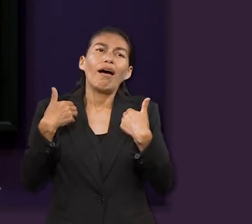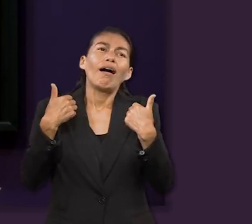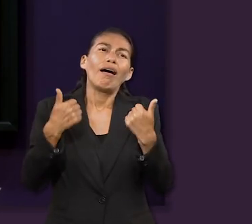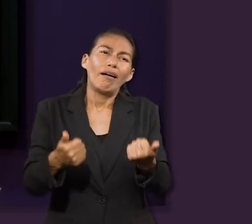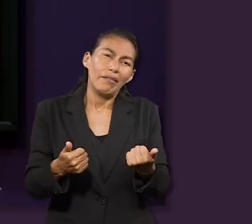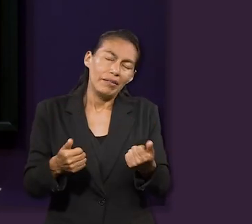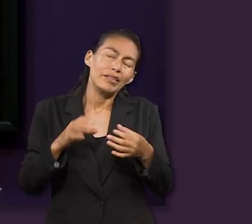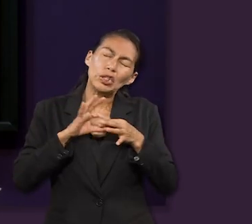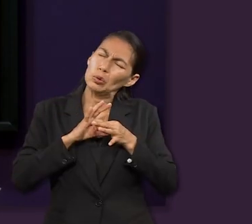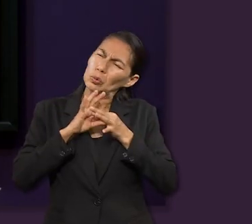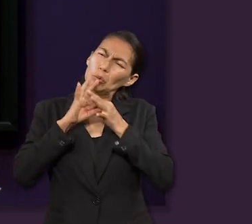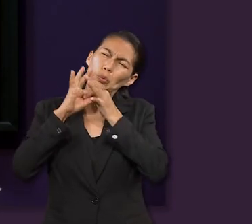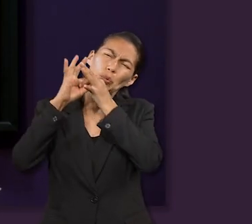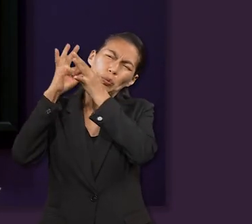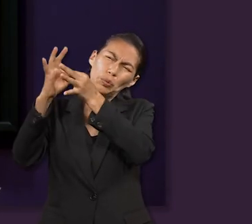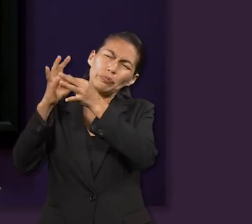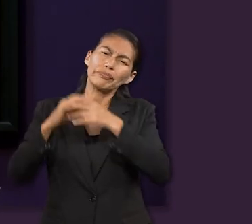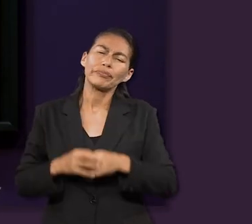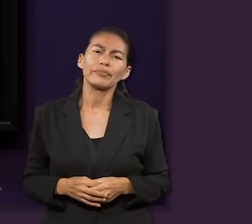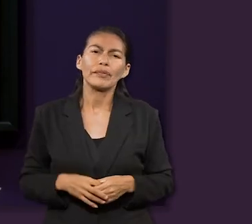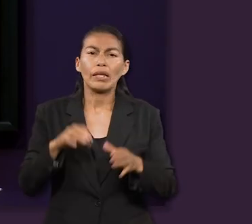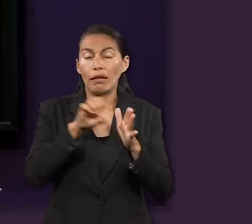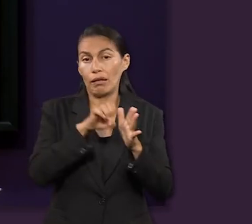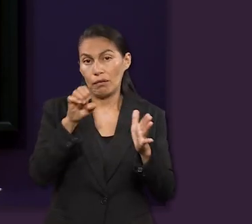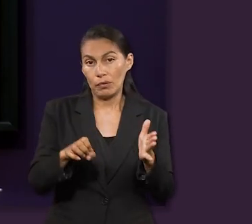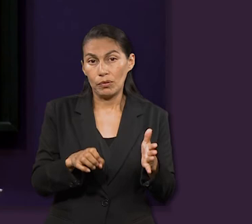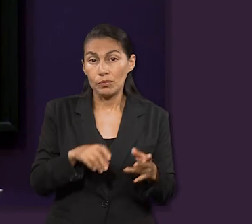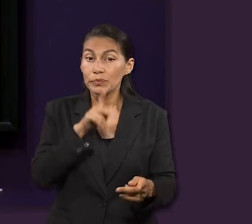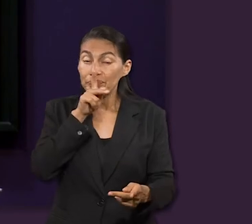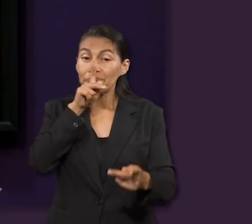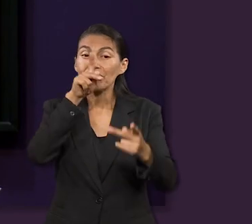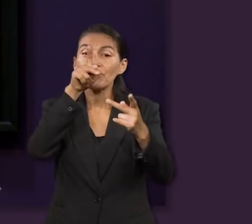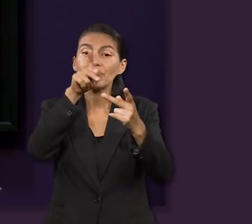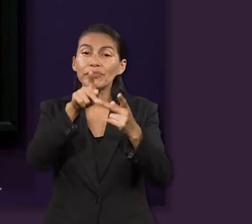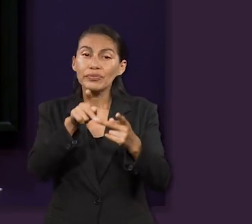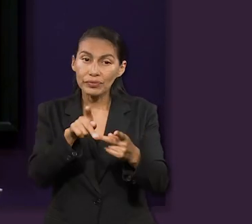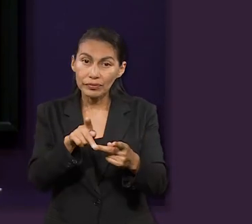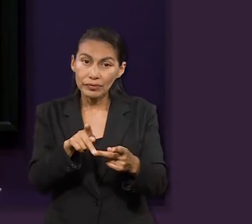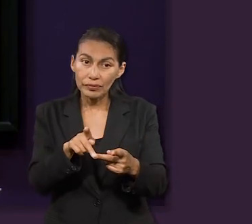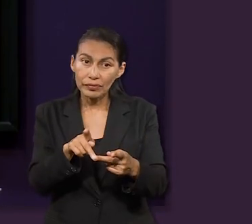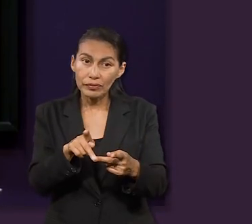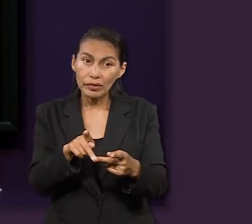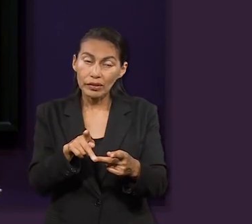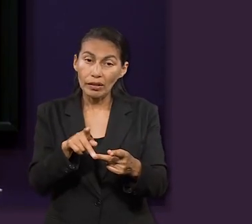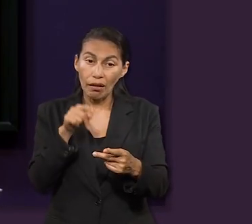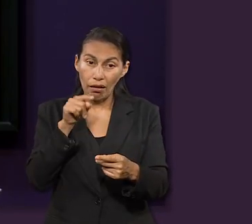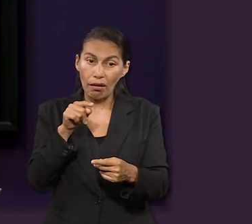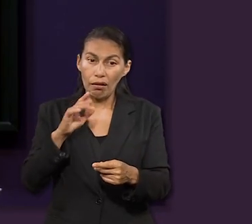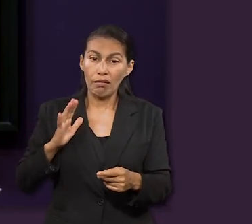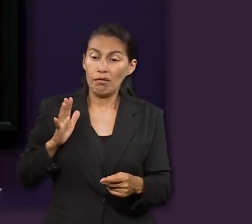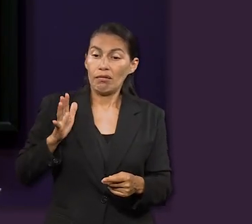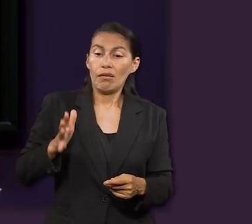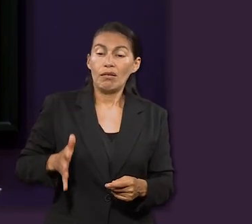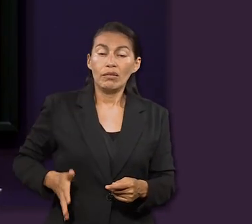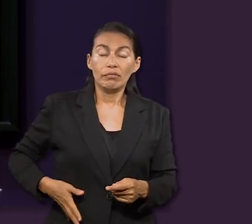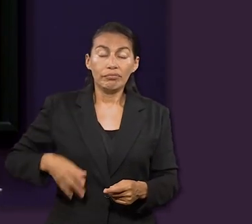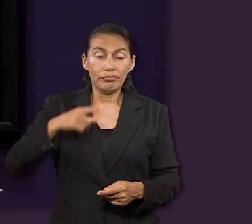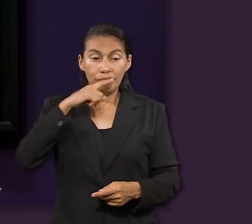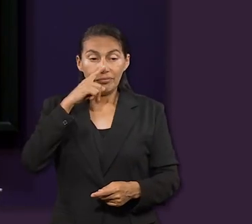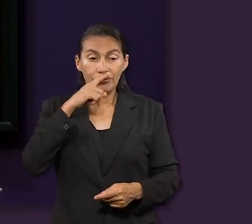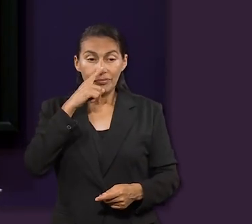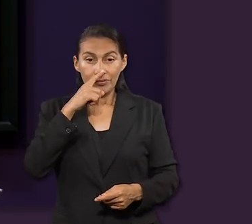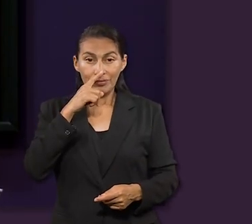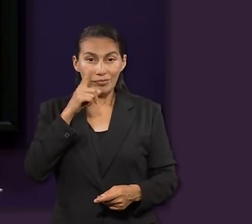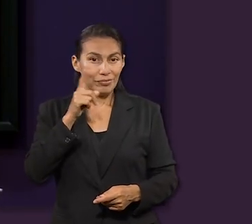actitudes vanas. Por ejemplo, en este caso con el profeta que veía lo impresionante que se fuera a